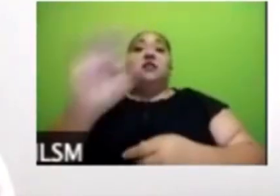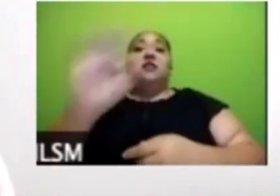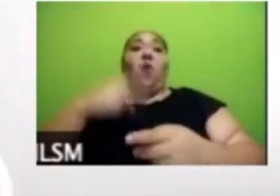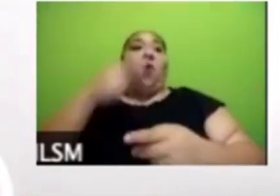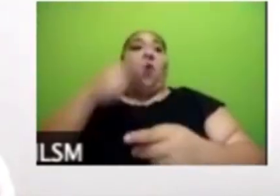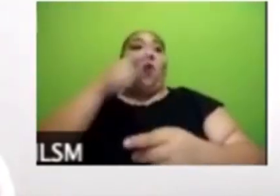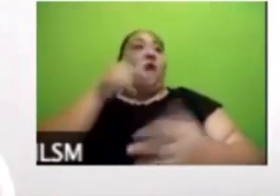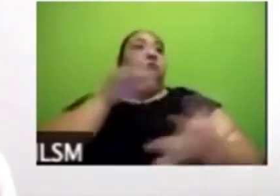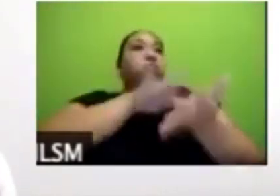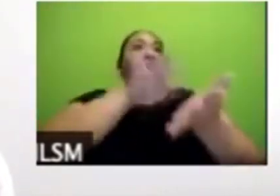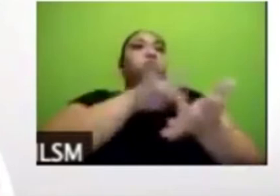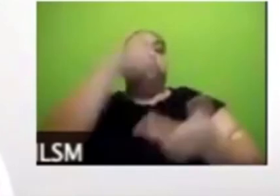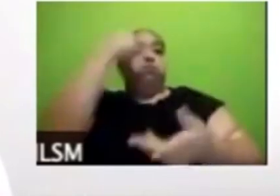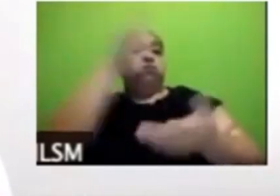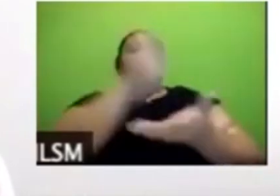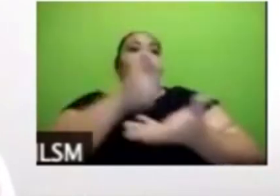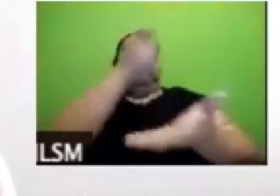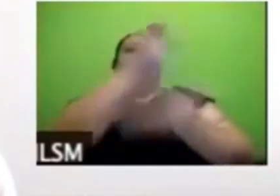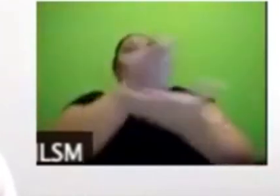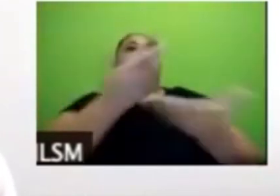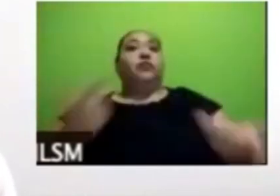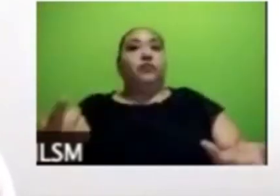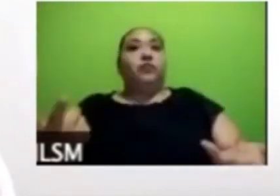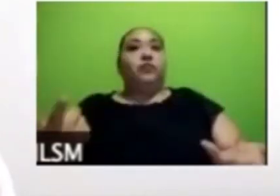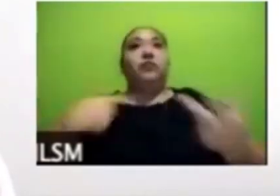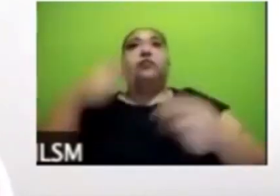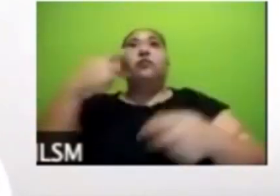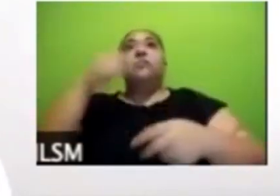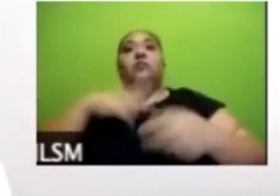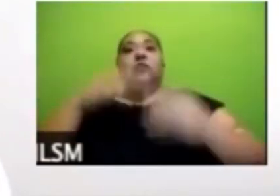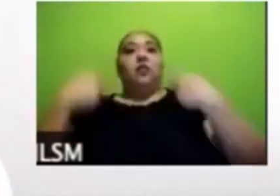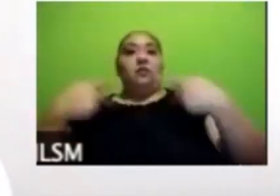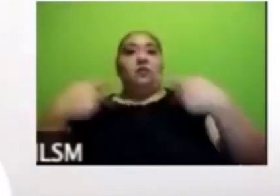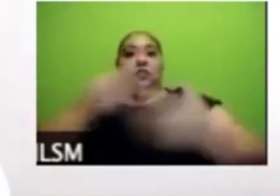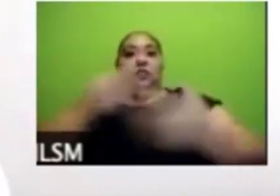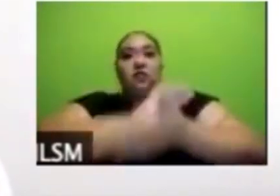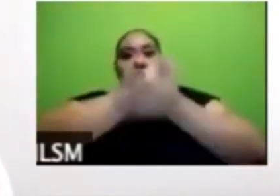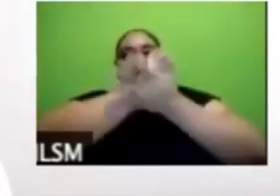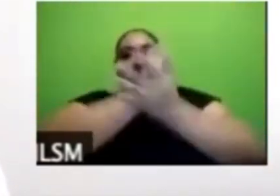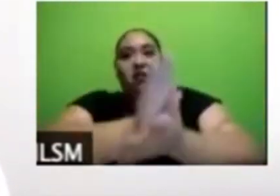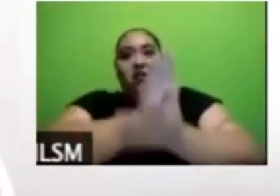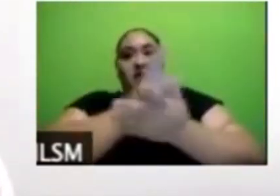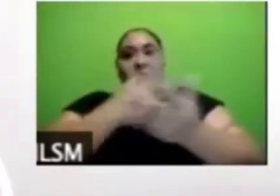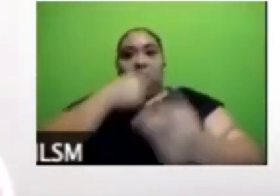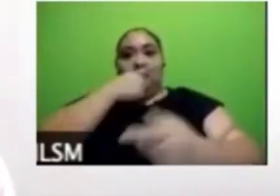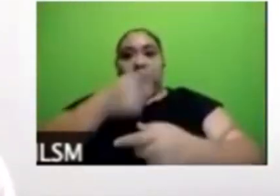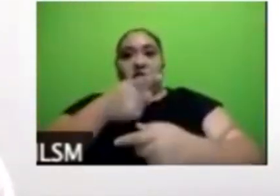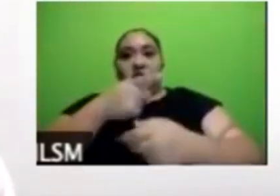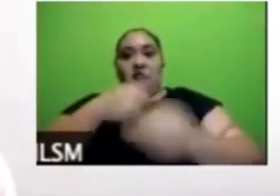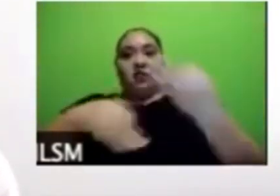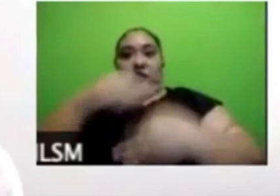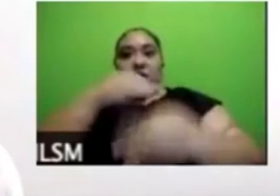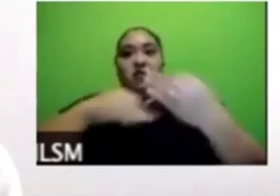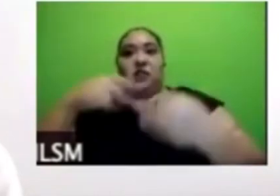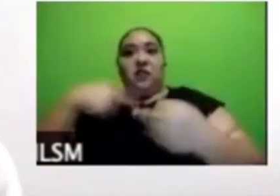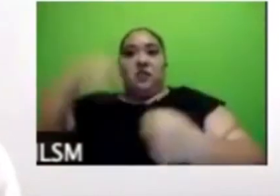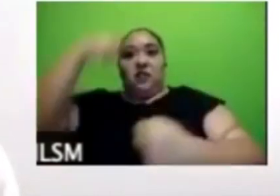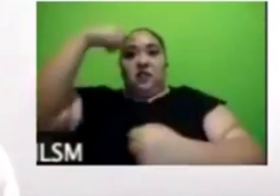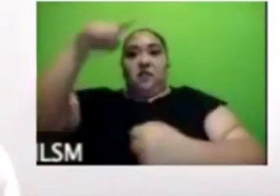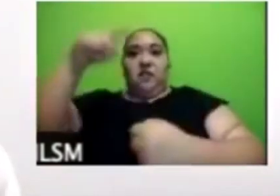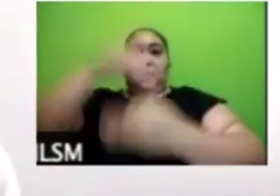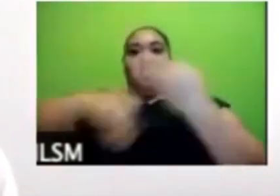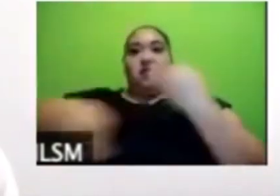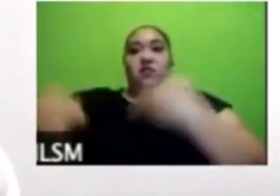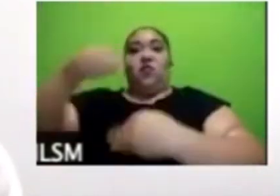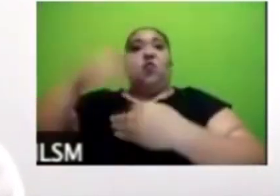de discriminación pero el 90% tiene una opinión favorable de enfermeras de doctores trabajadores de la salud en términos